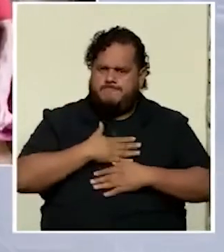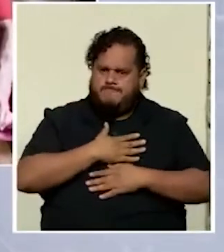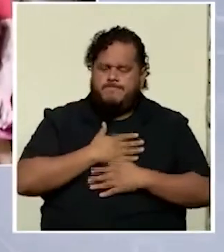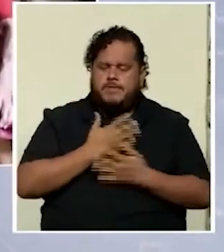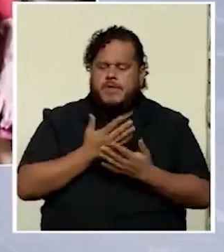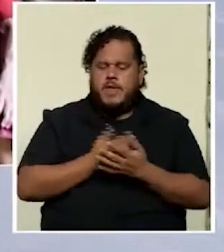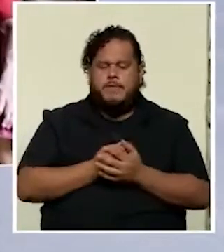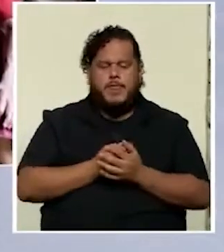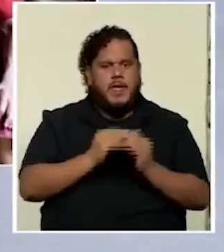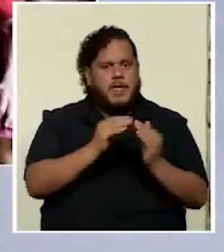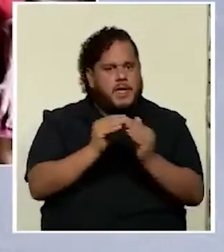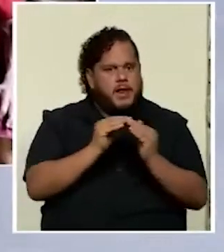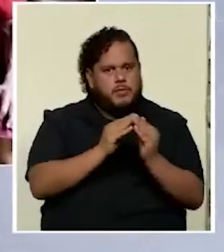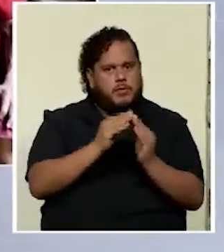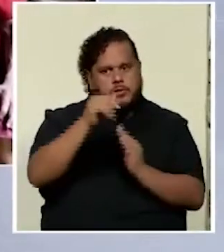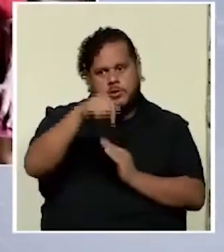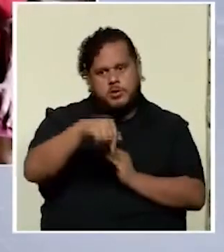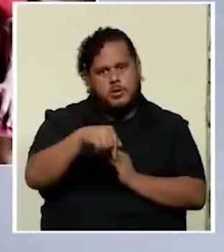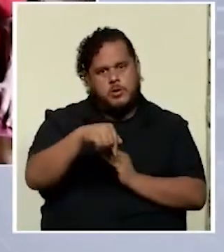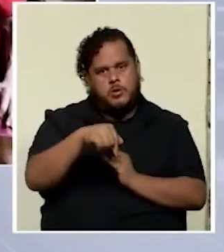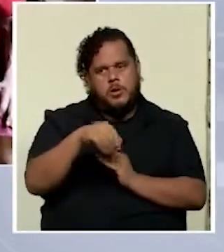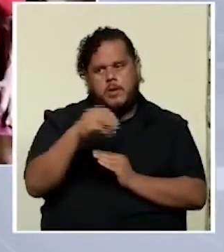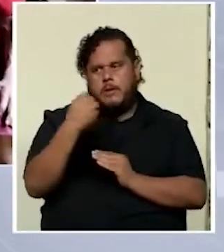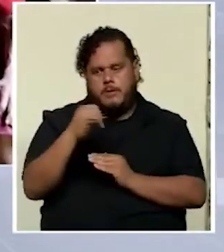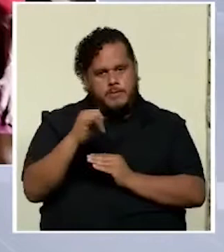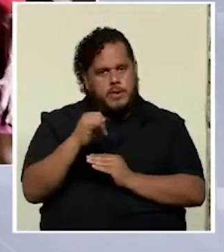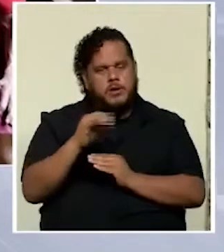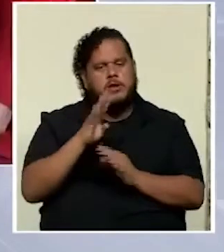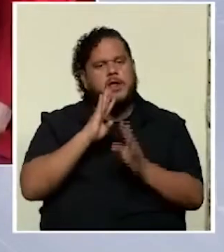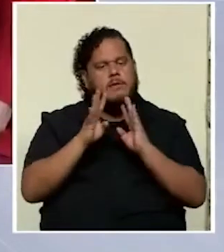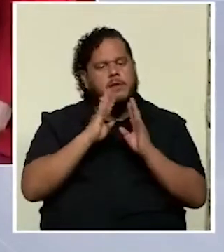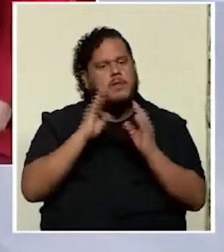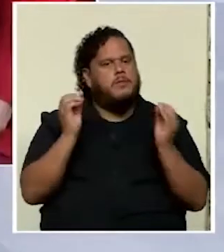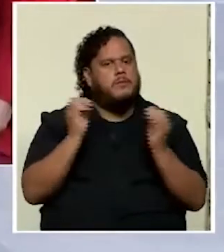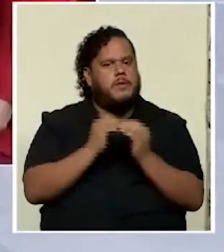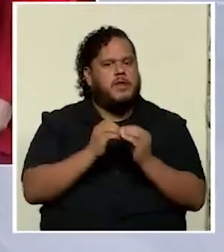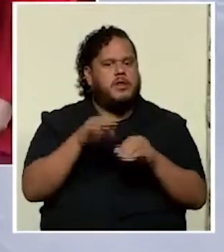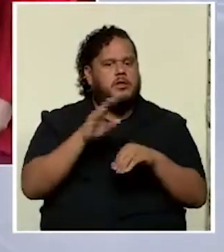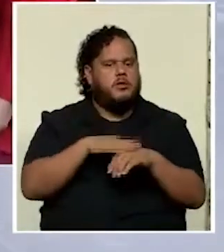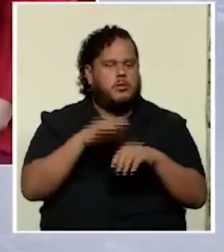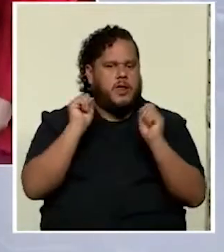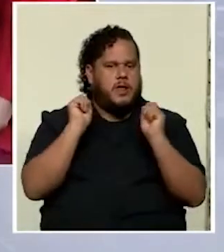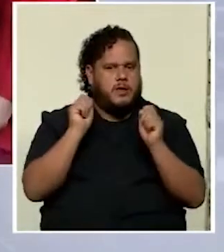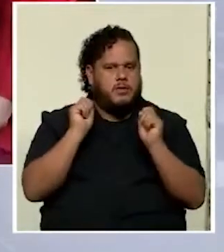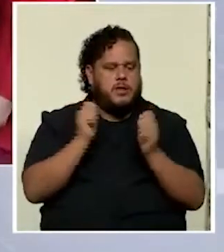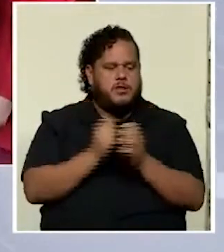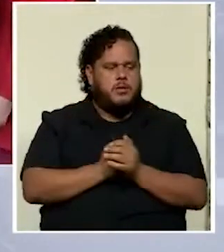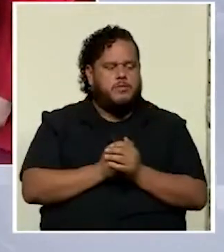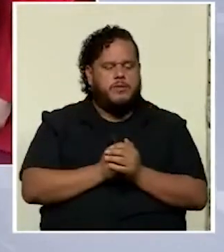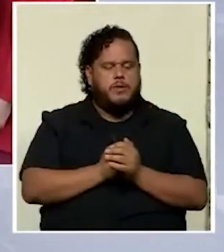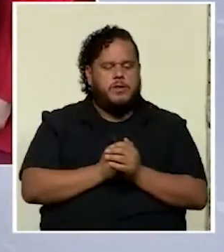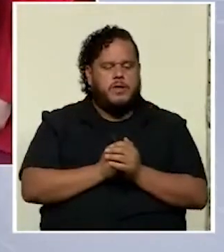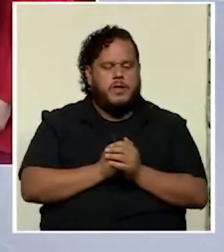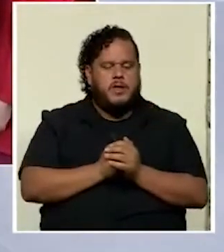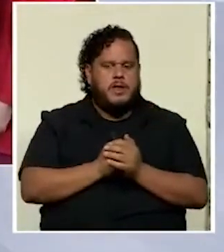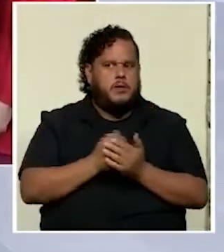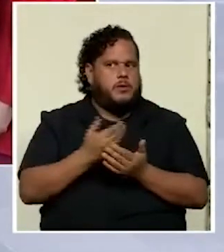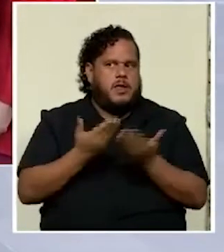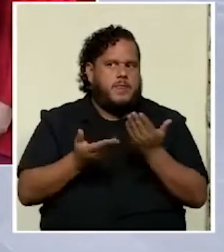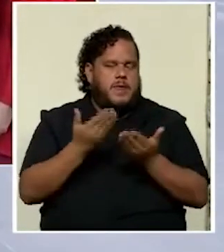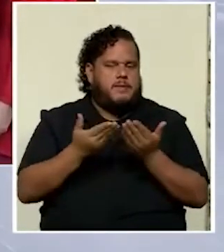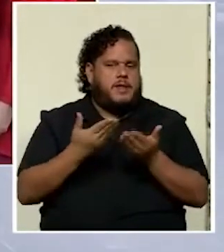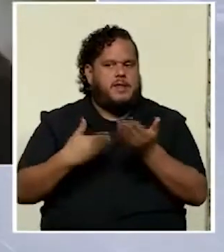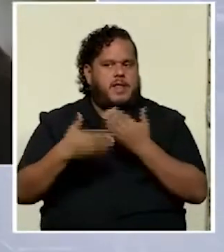población está hoy miércoles hablando más sobre educación de lo que probablemente